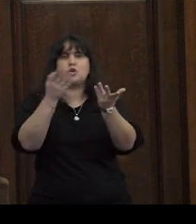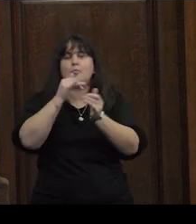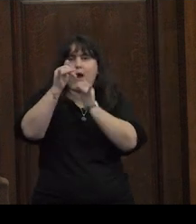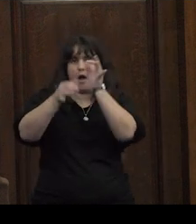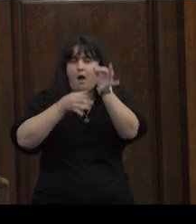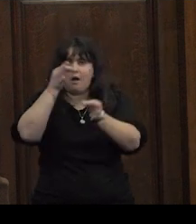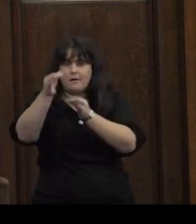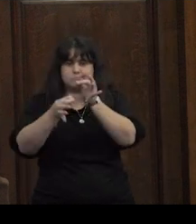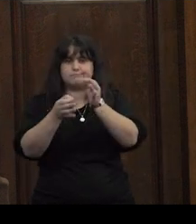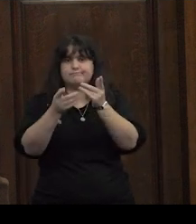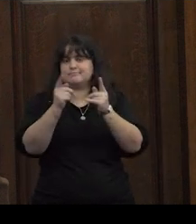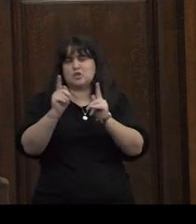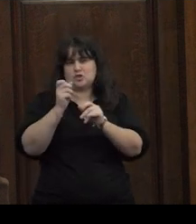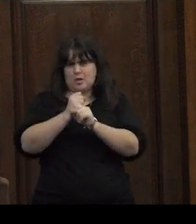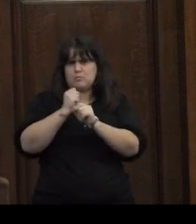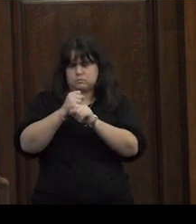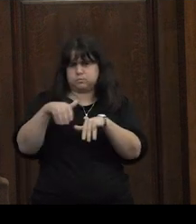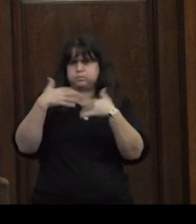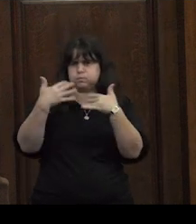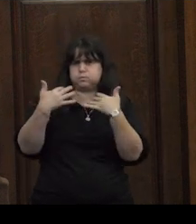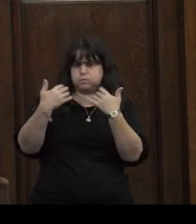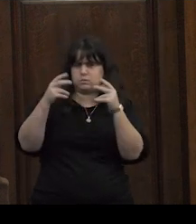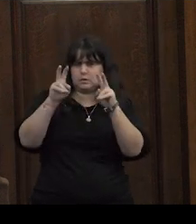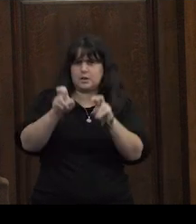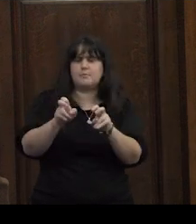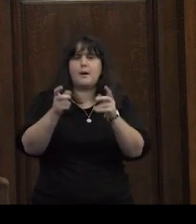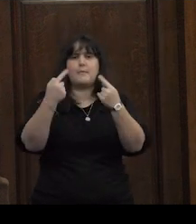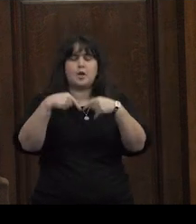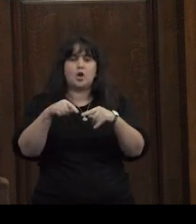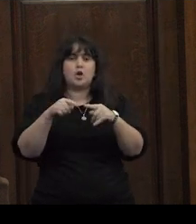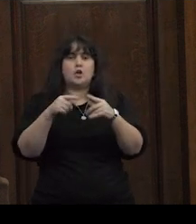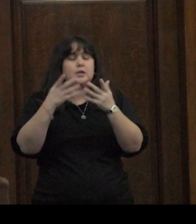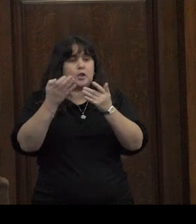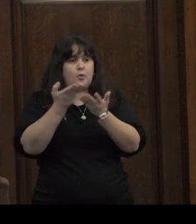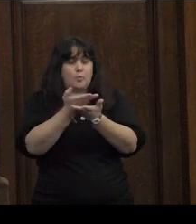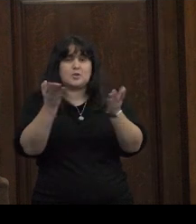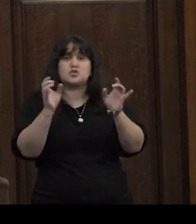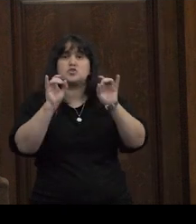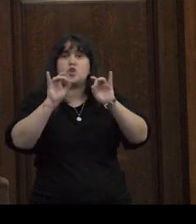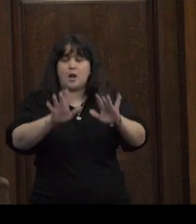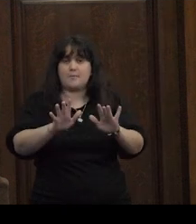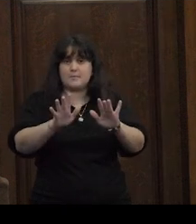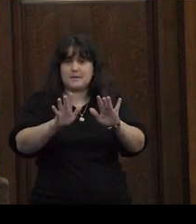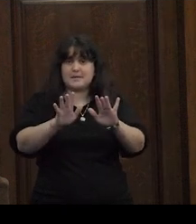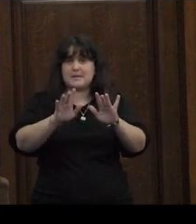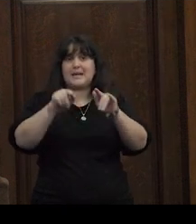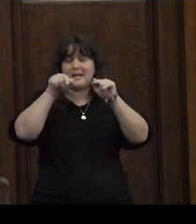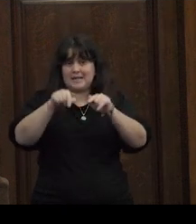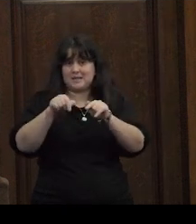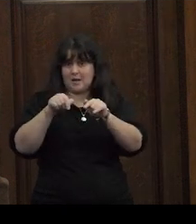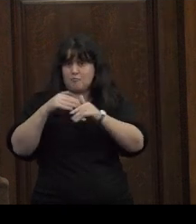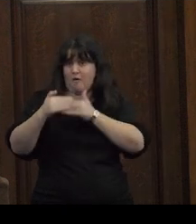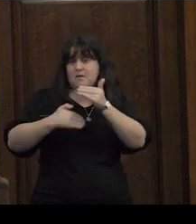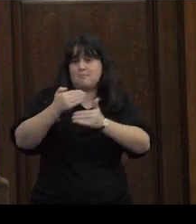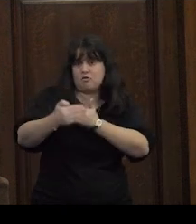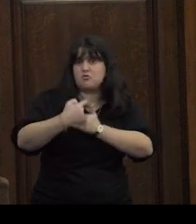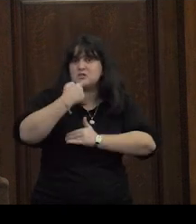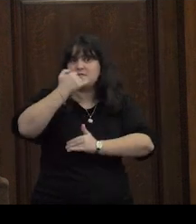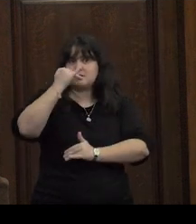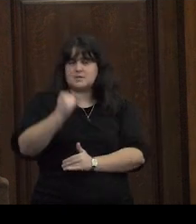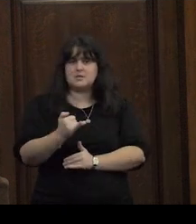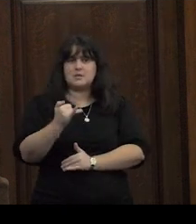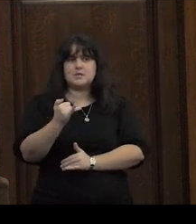considerar he trabajado bastante sobre esto pero sí quiero señalar solamente que el ni una menos ha funcionado como